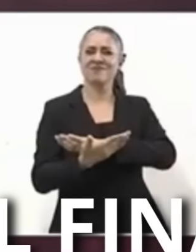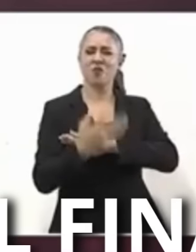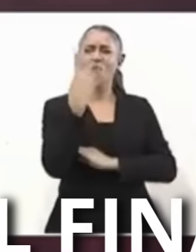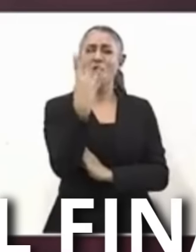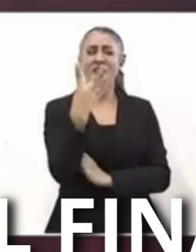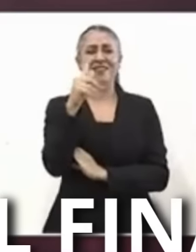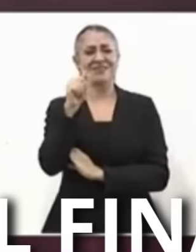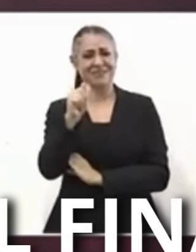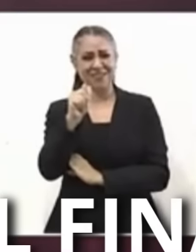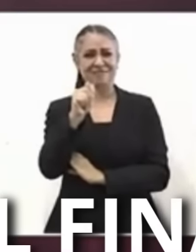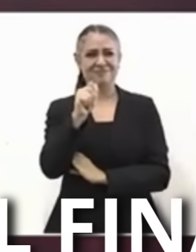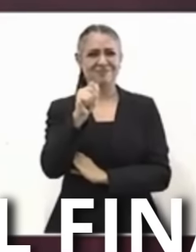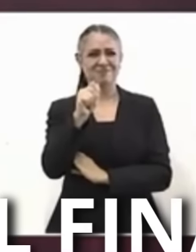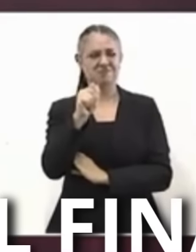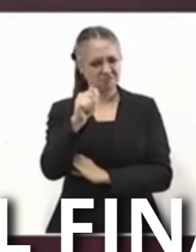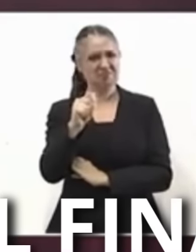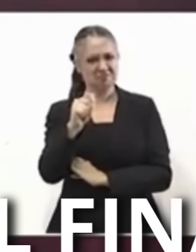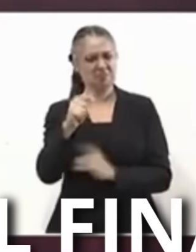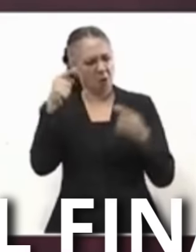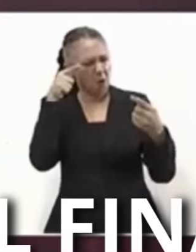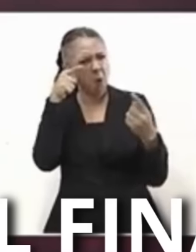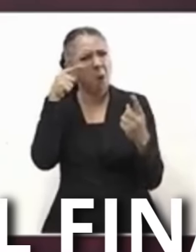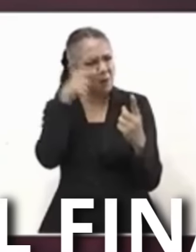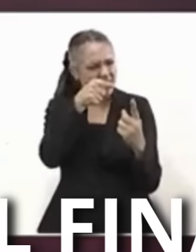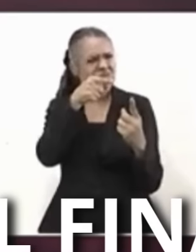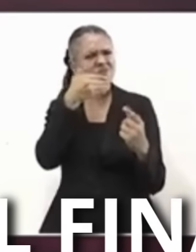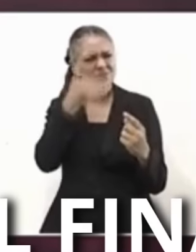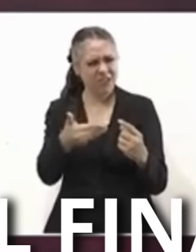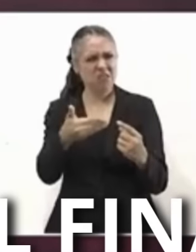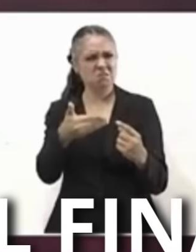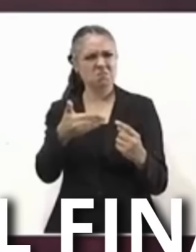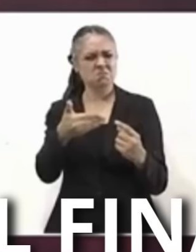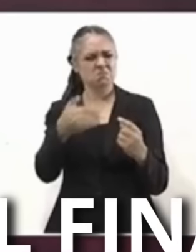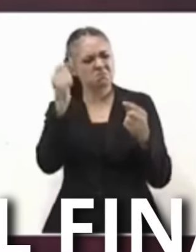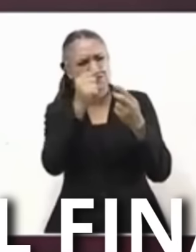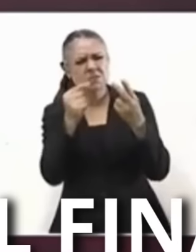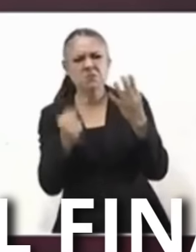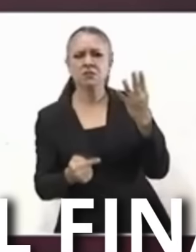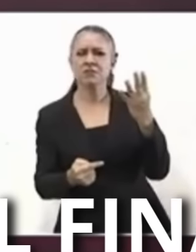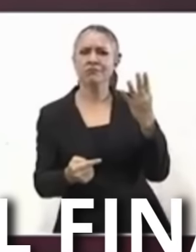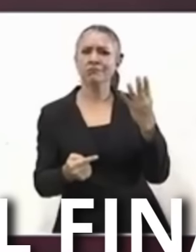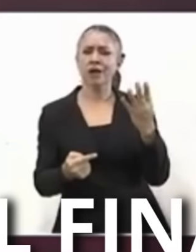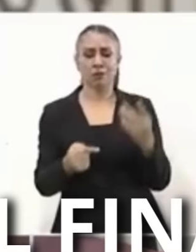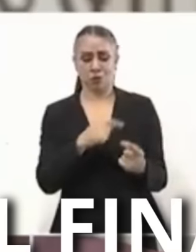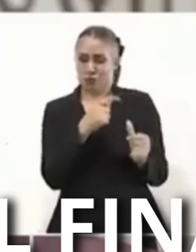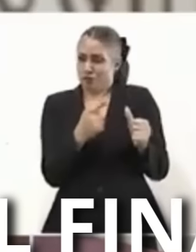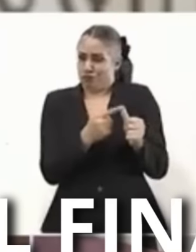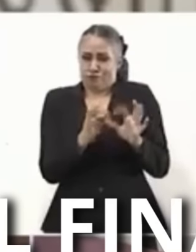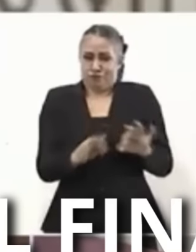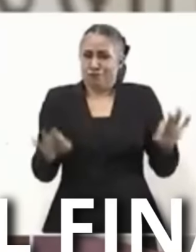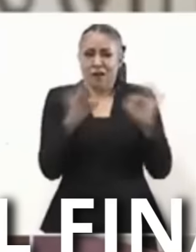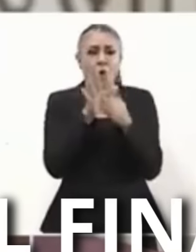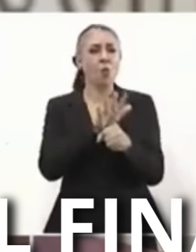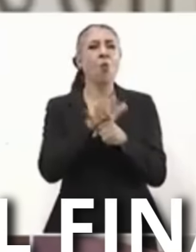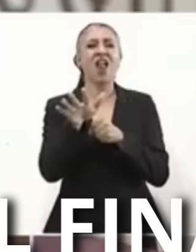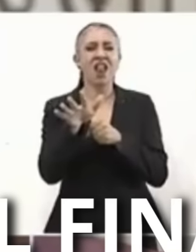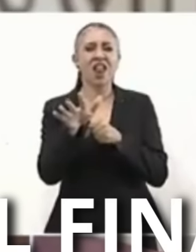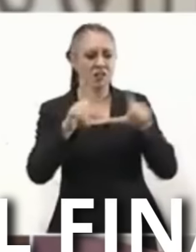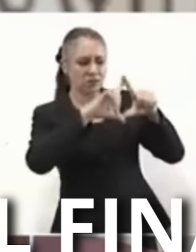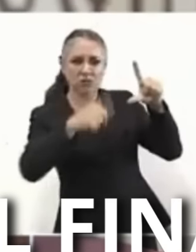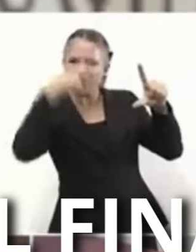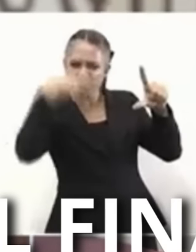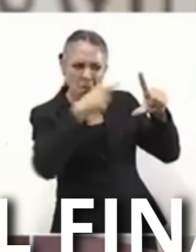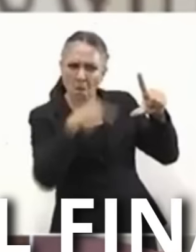causas Que tiene principios Un principio Que quizá es la máxima Del humanismo Que es Por el bien de